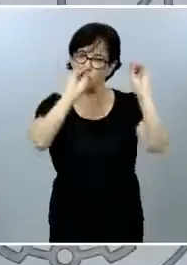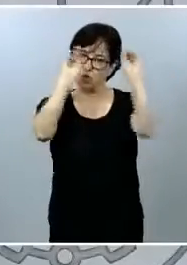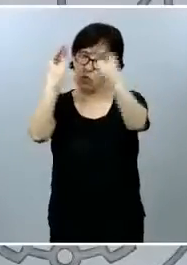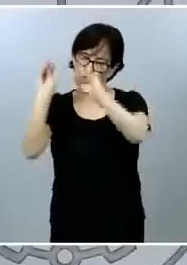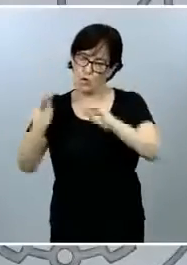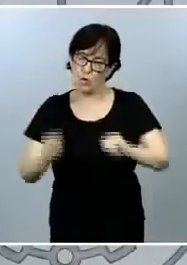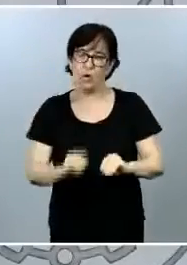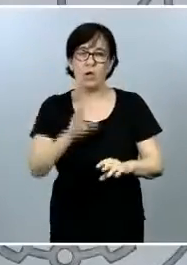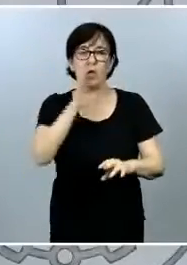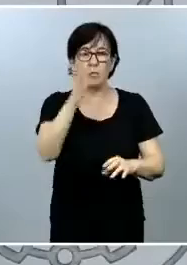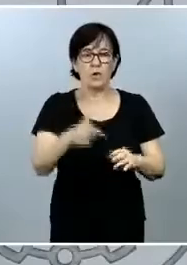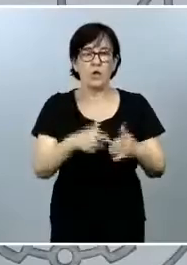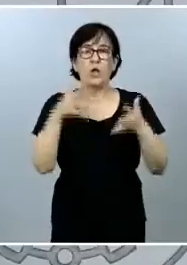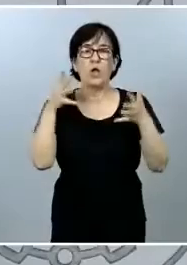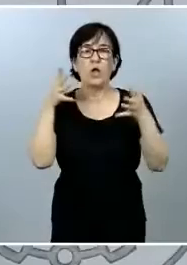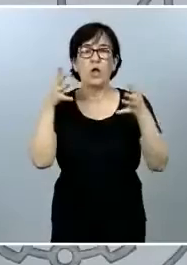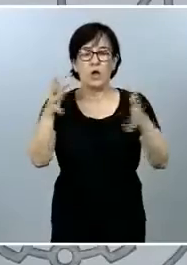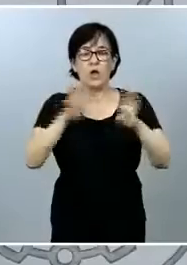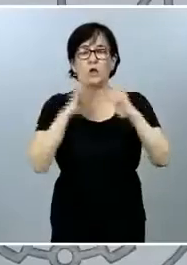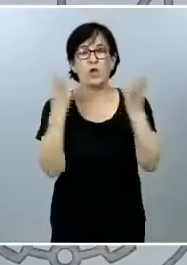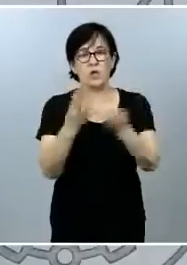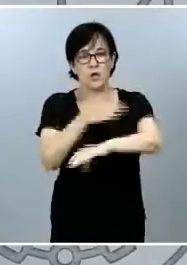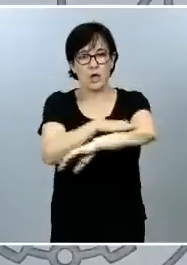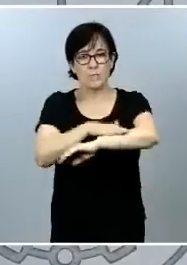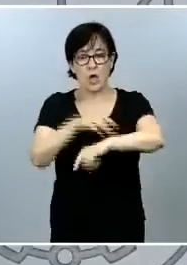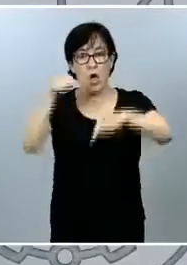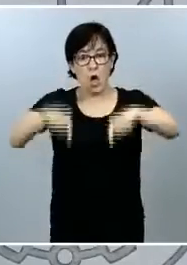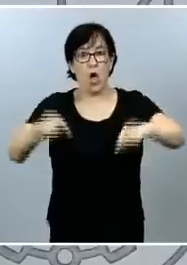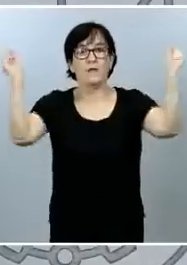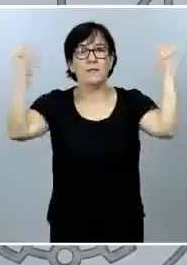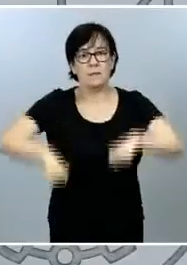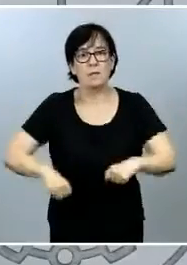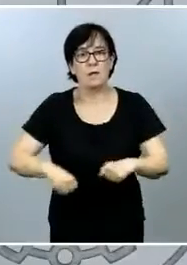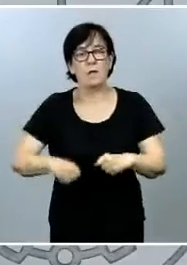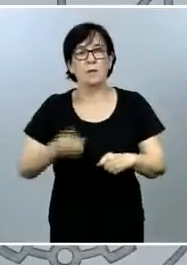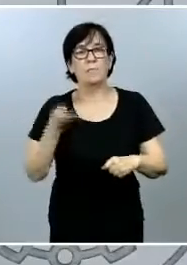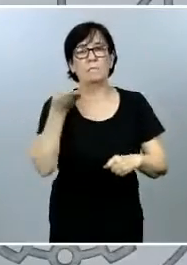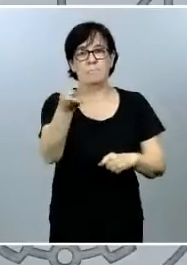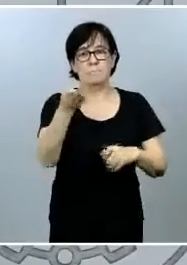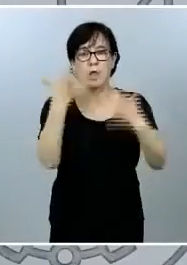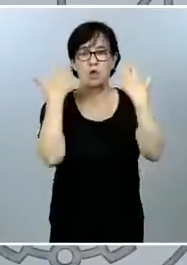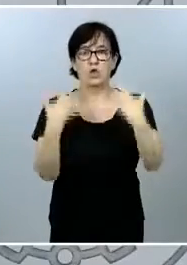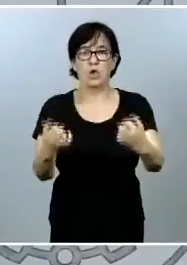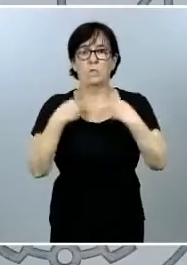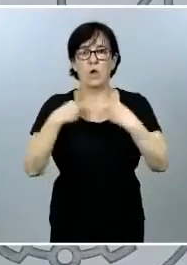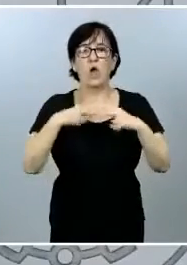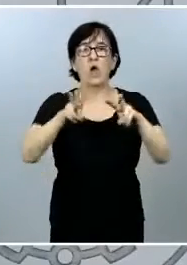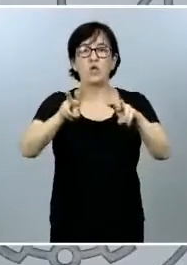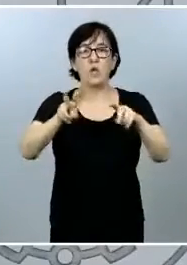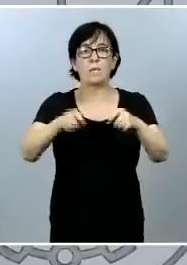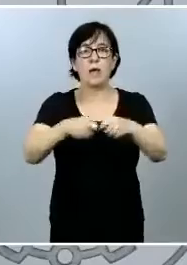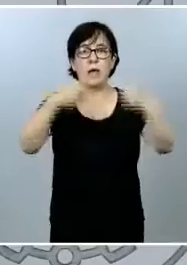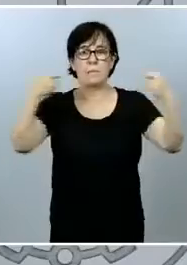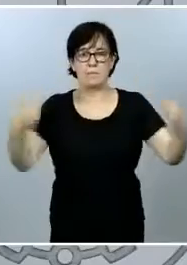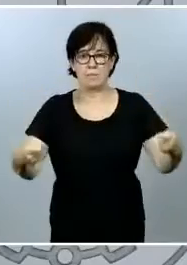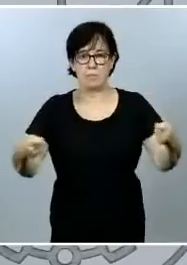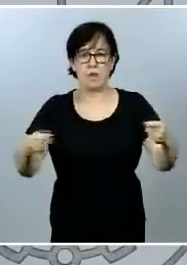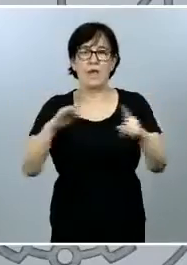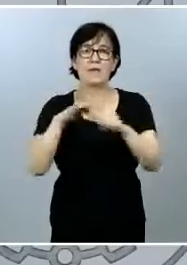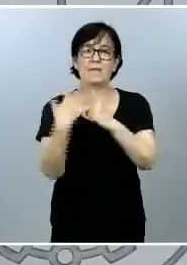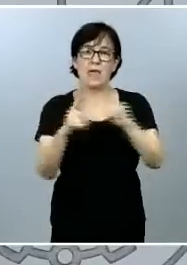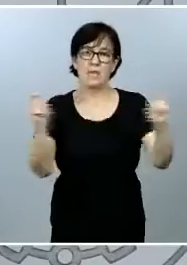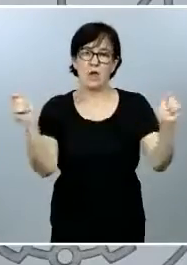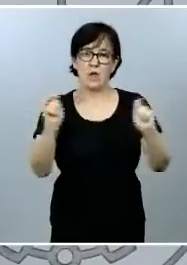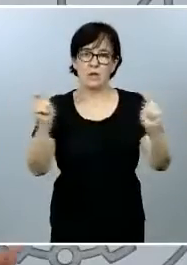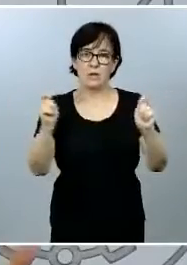hasta las cero, cero horas del próximo día 21 de junio. Y ahora el ministro de Sanidad podrá dar más detalles